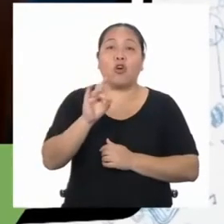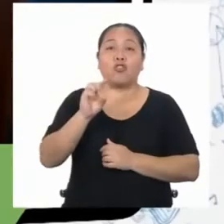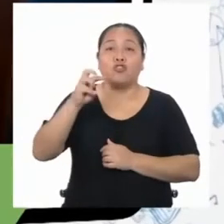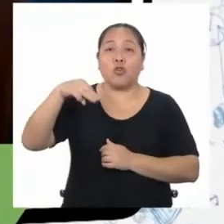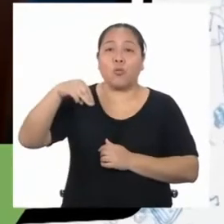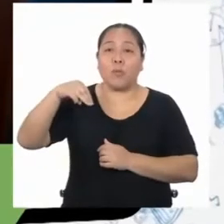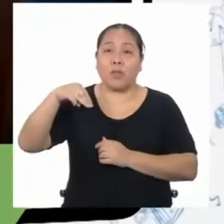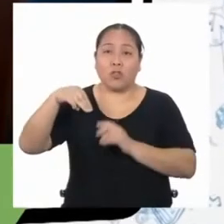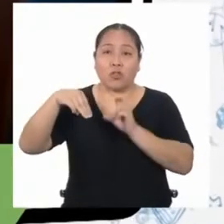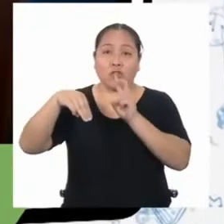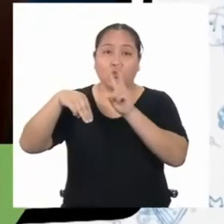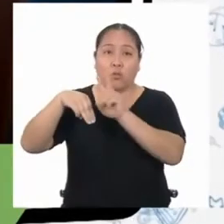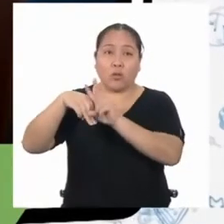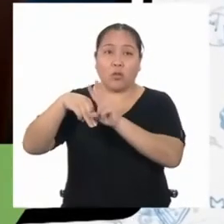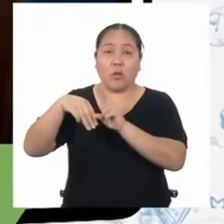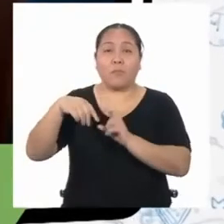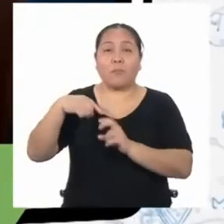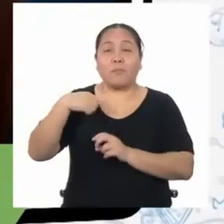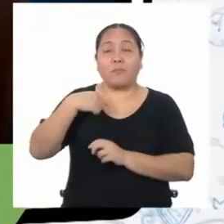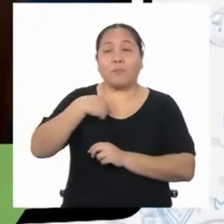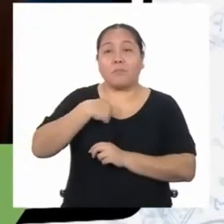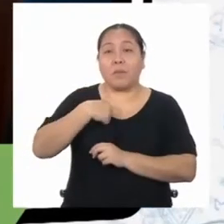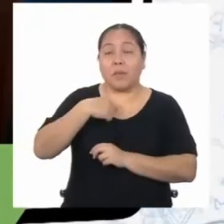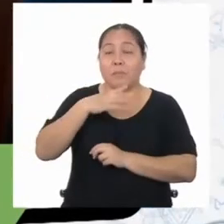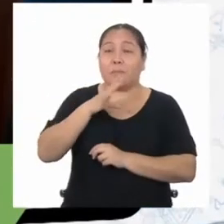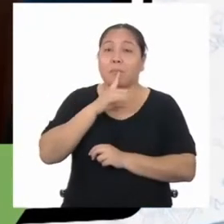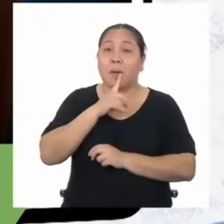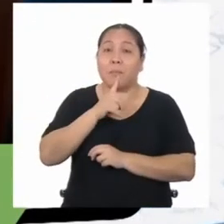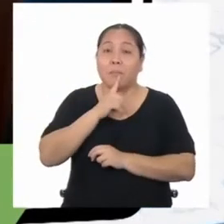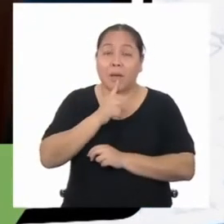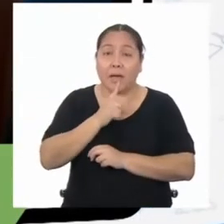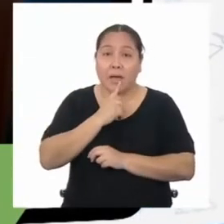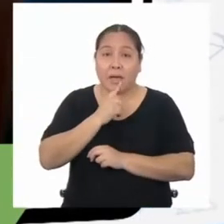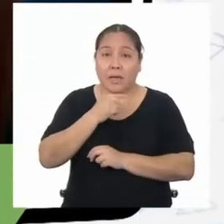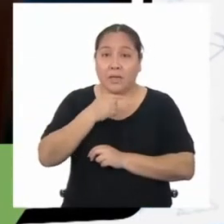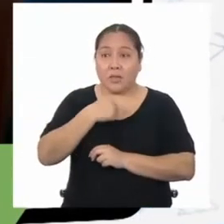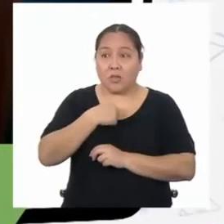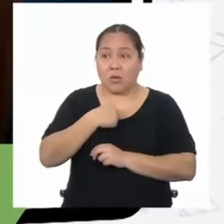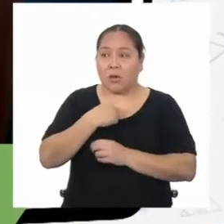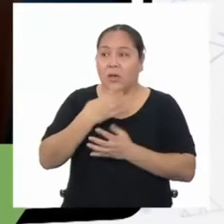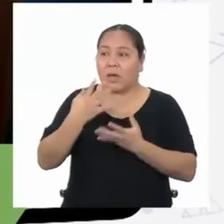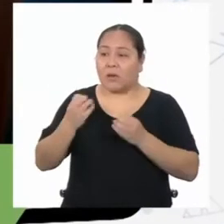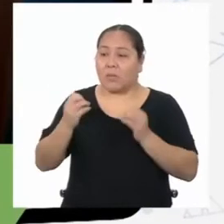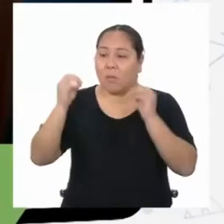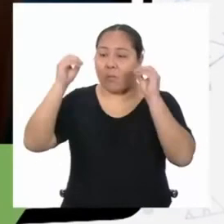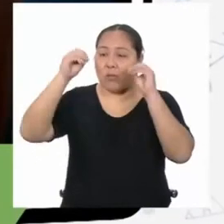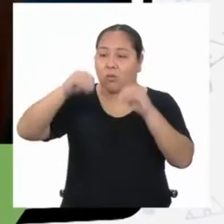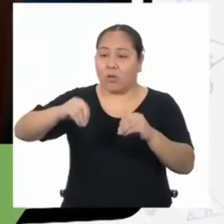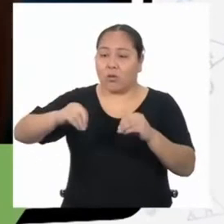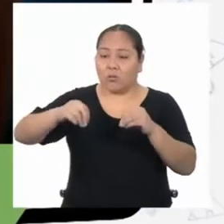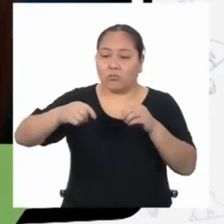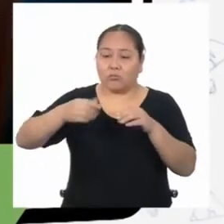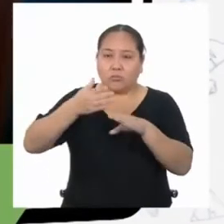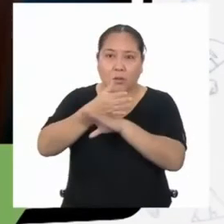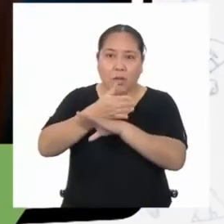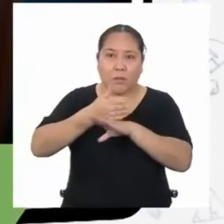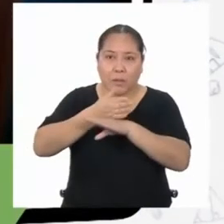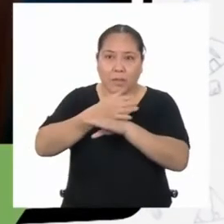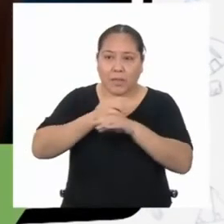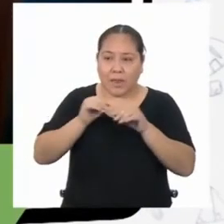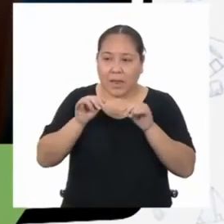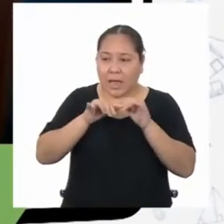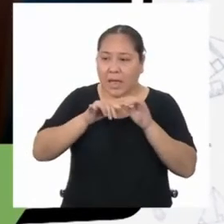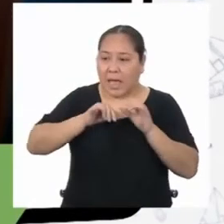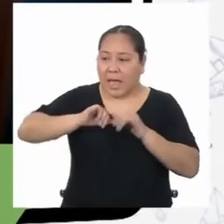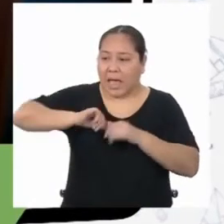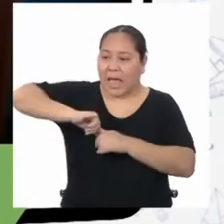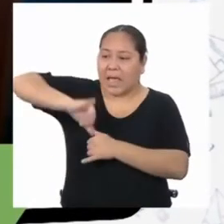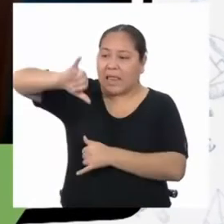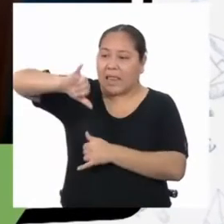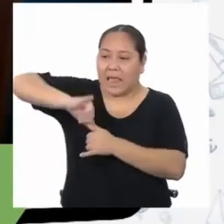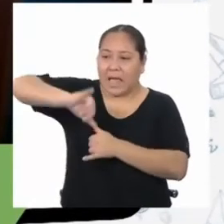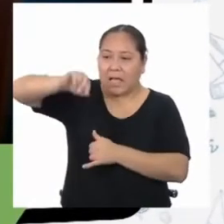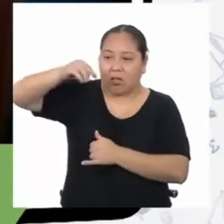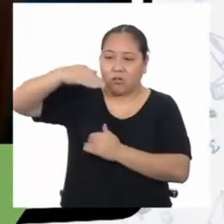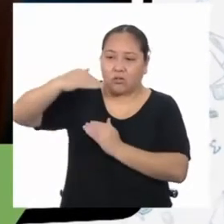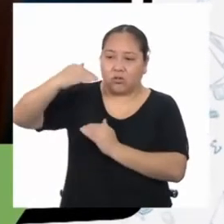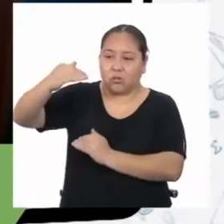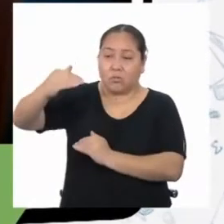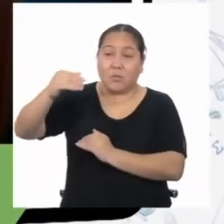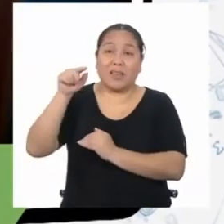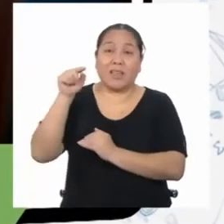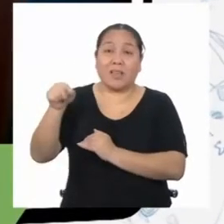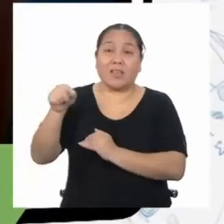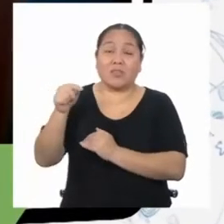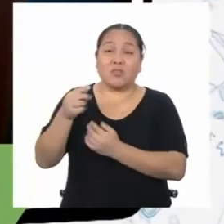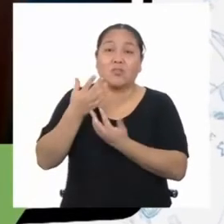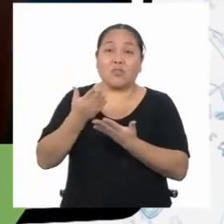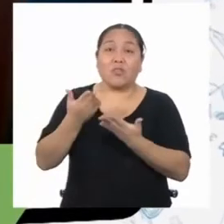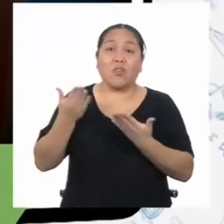Yo y mi papá queremos sorprenderla haciéndole un mueble de madera que sea el ancho de su puesto, para que sus productos